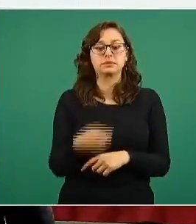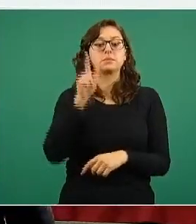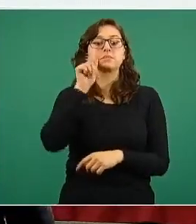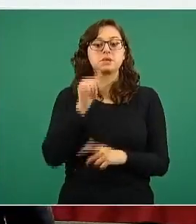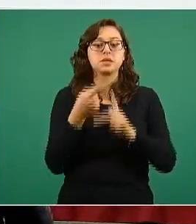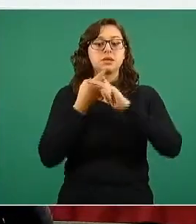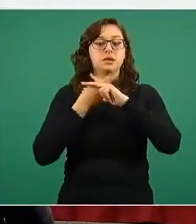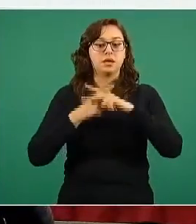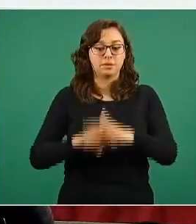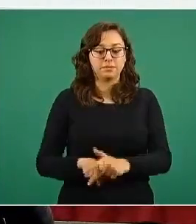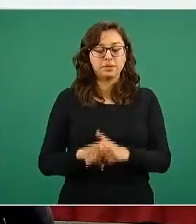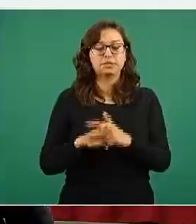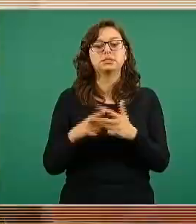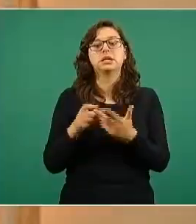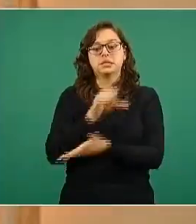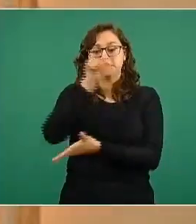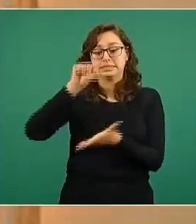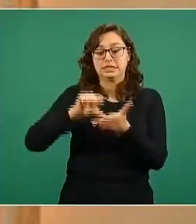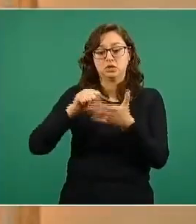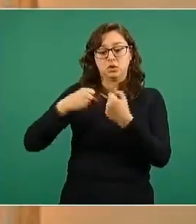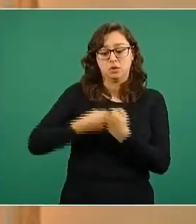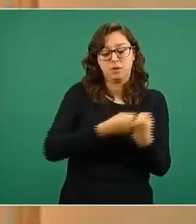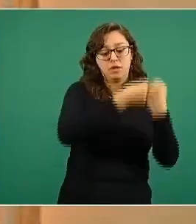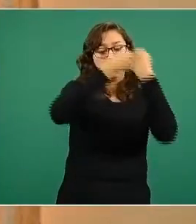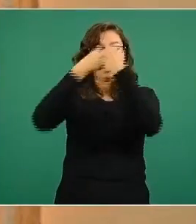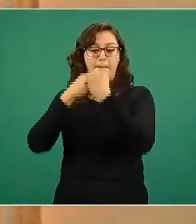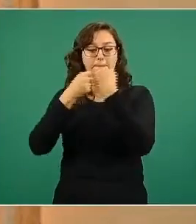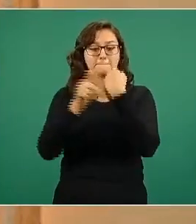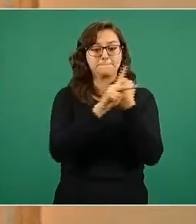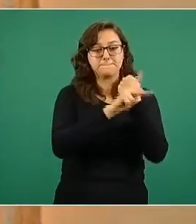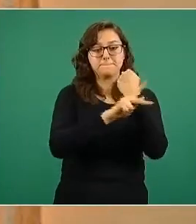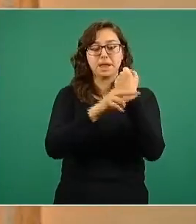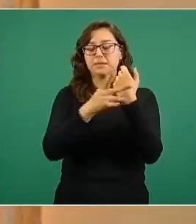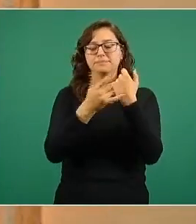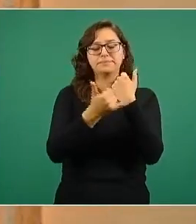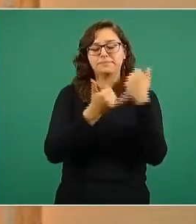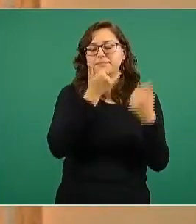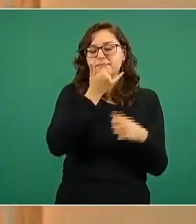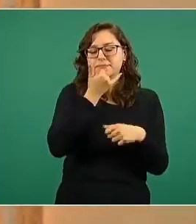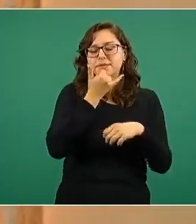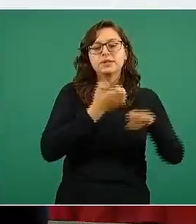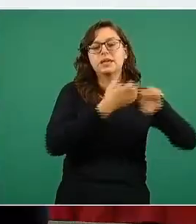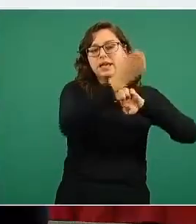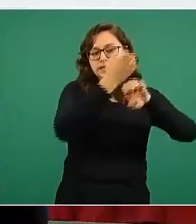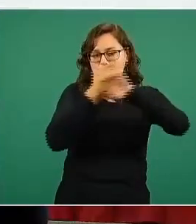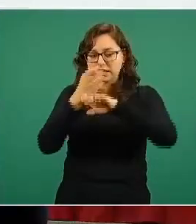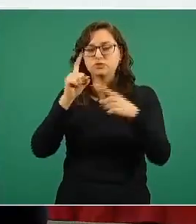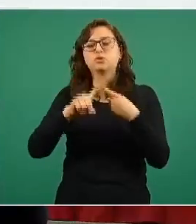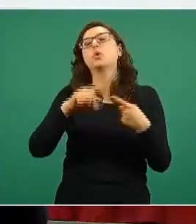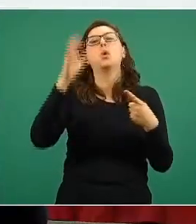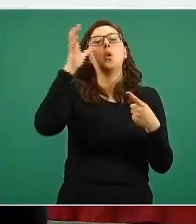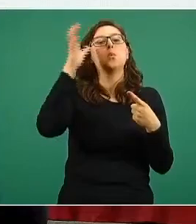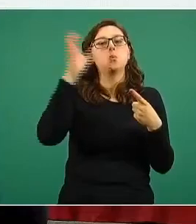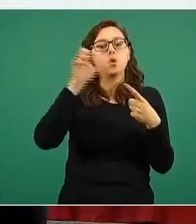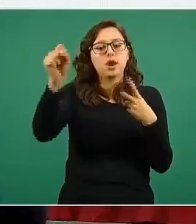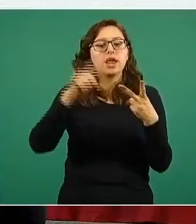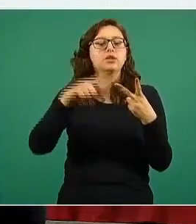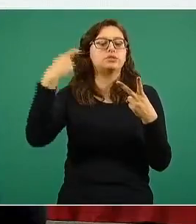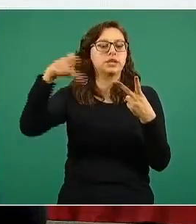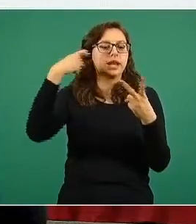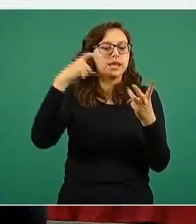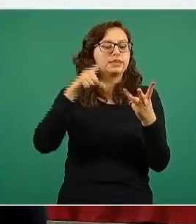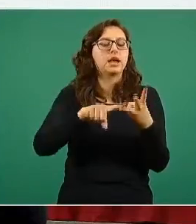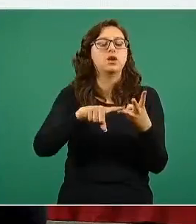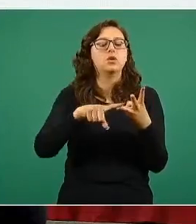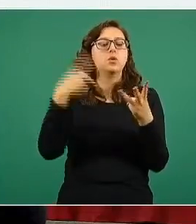la periferia del centro de la República, a saber, Morelos, Querétaro, Puebla, Tlaxcala